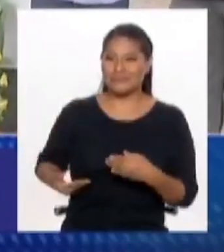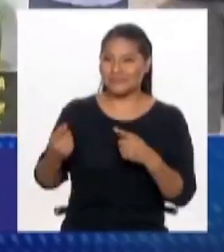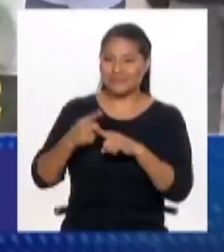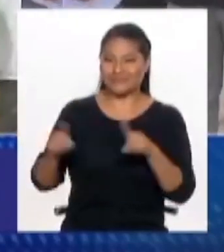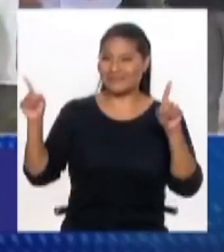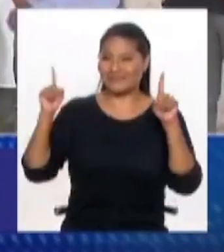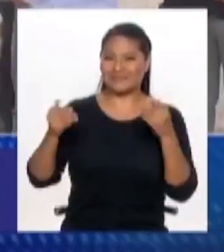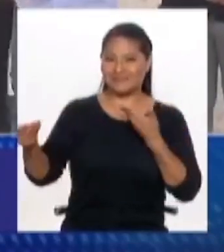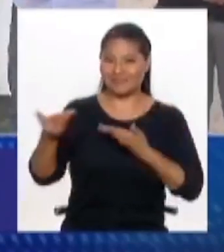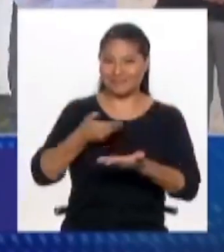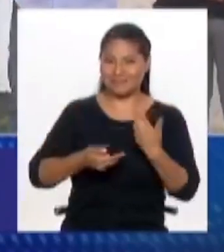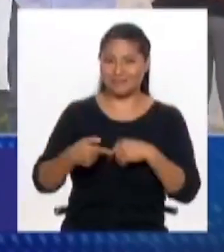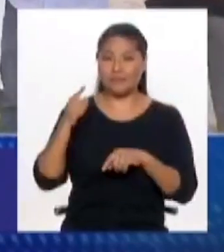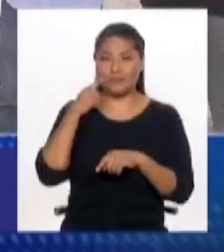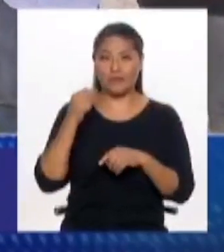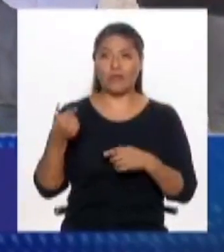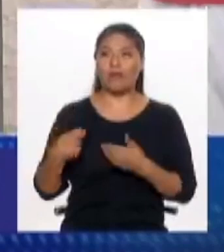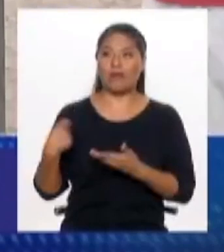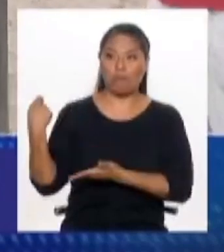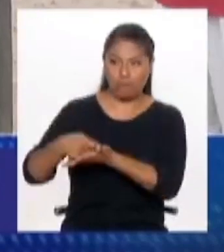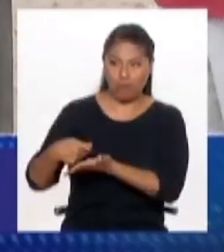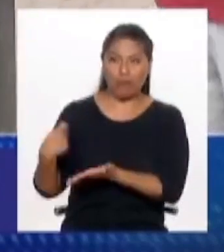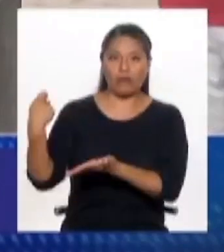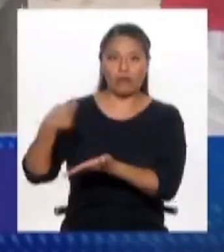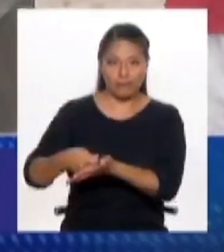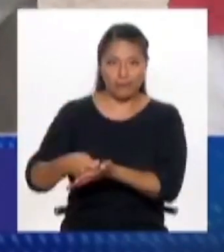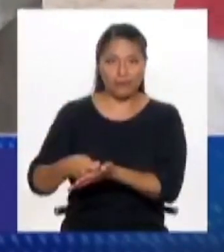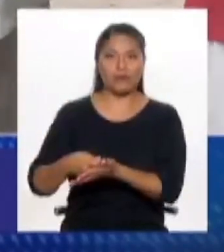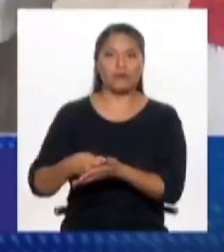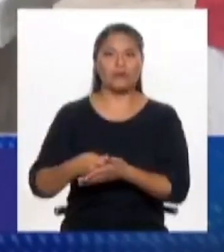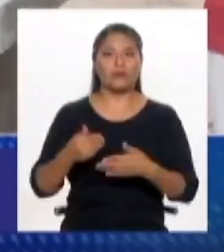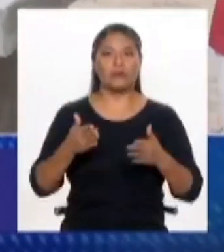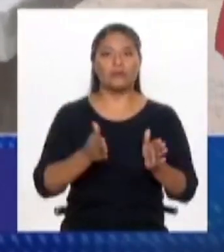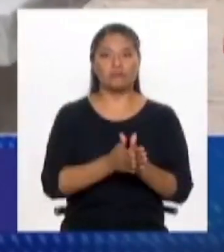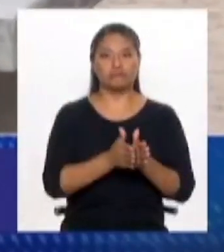porque aparentemente lo público es pagado y está entre muros,